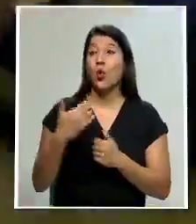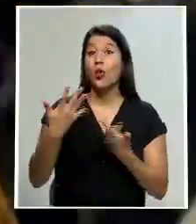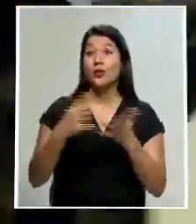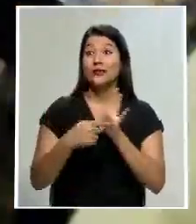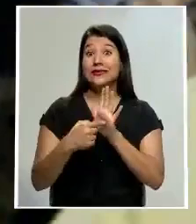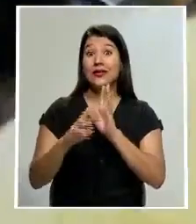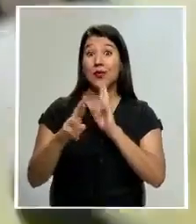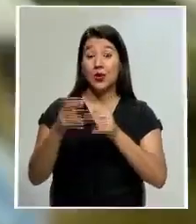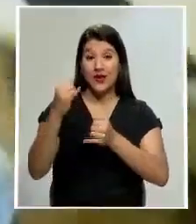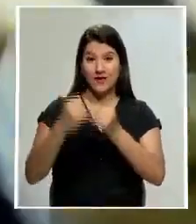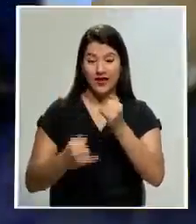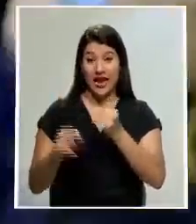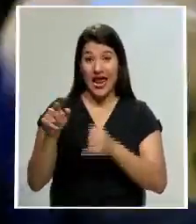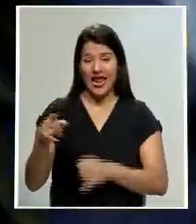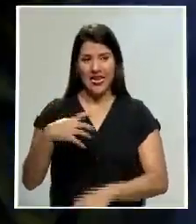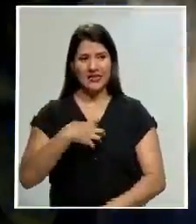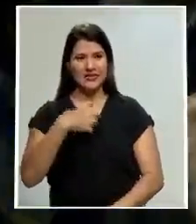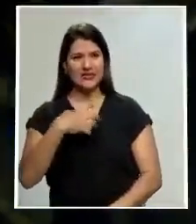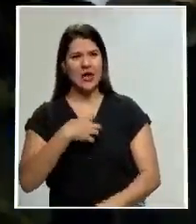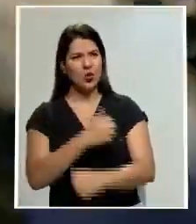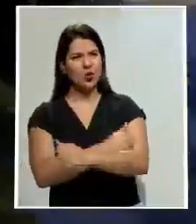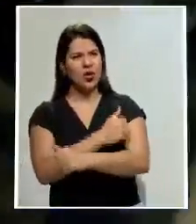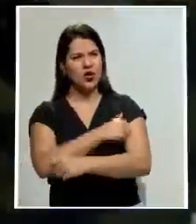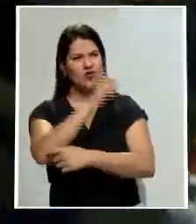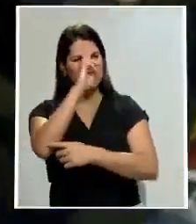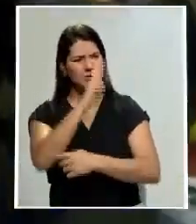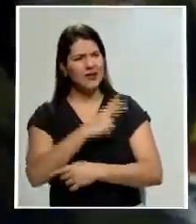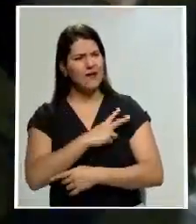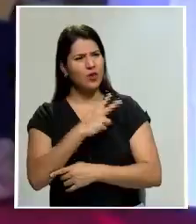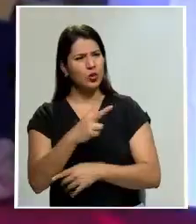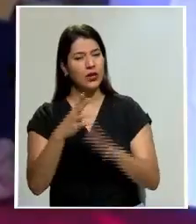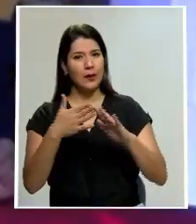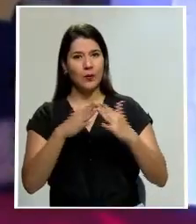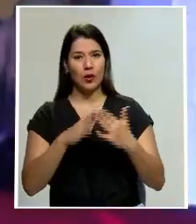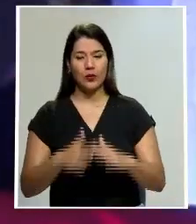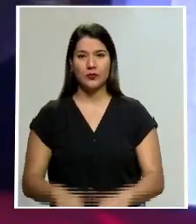Finalizó autoridades que respeten la voluntad popular